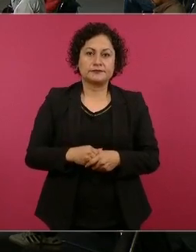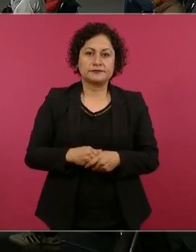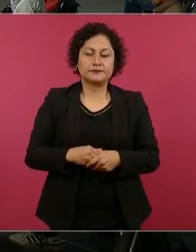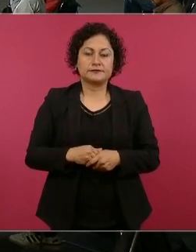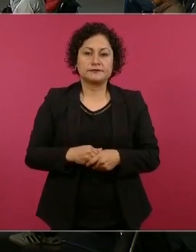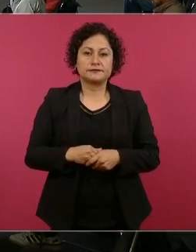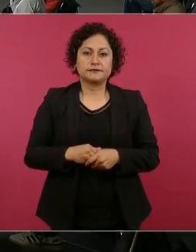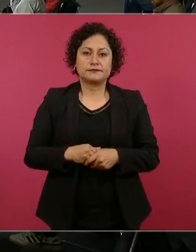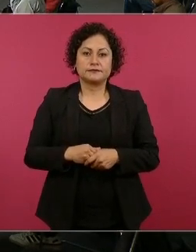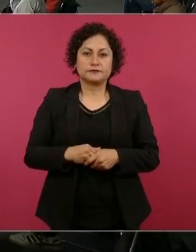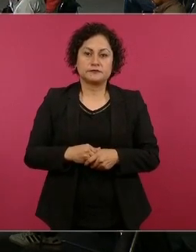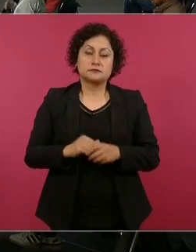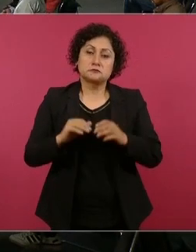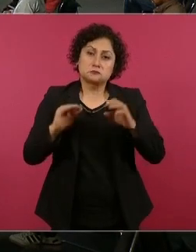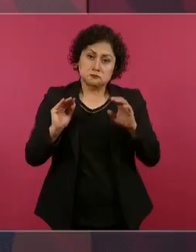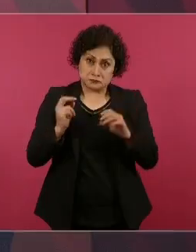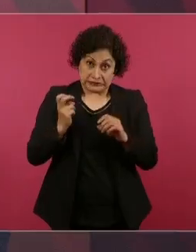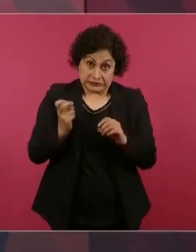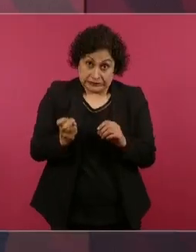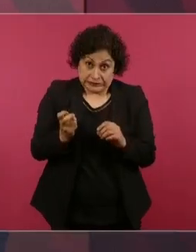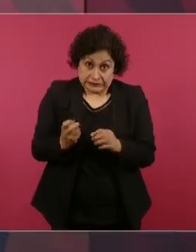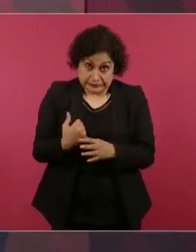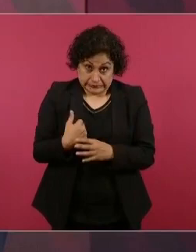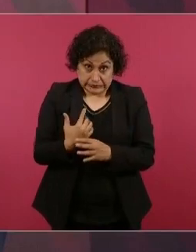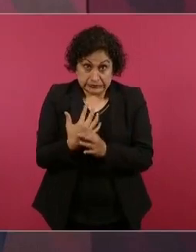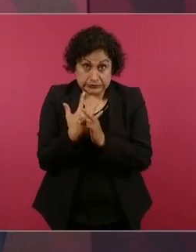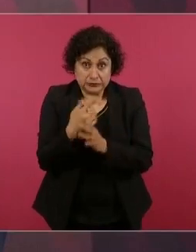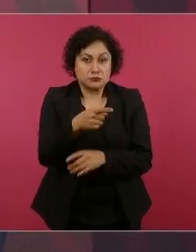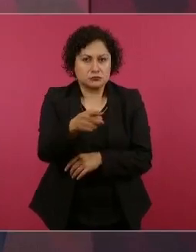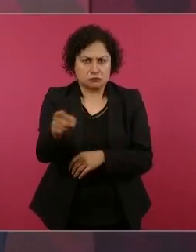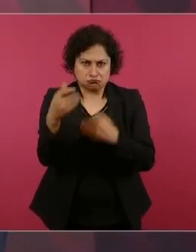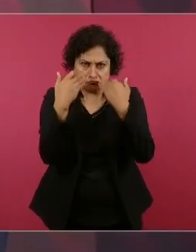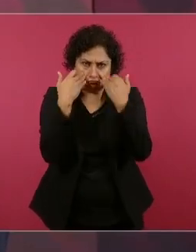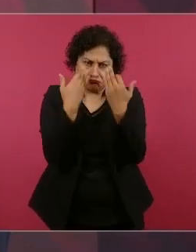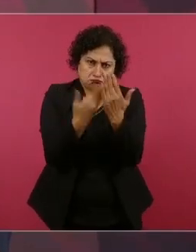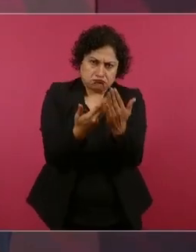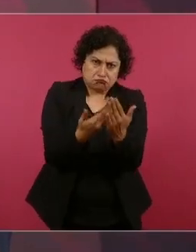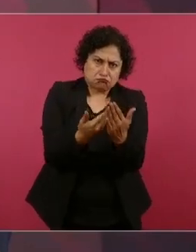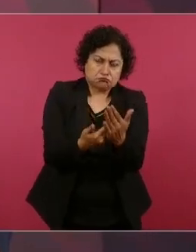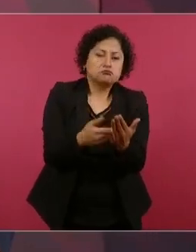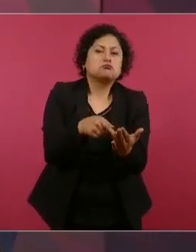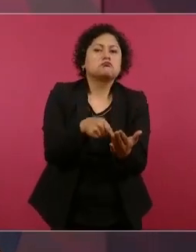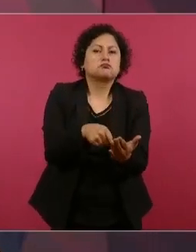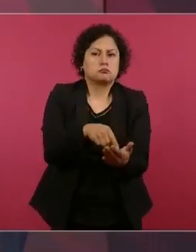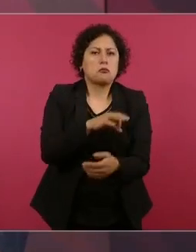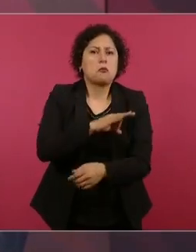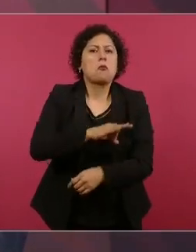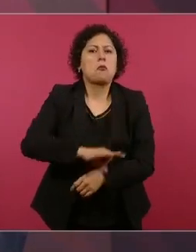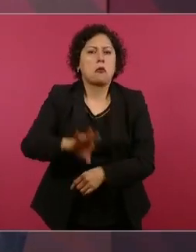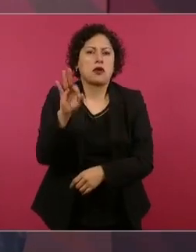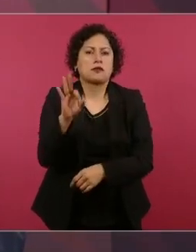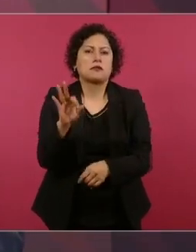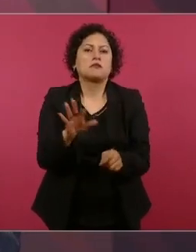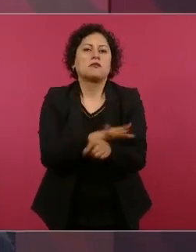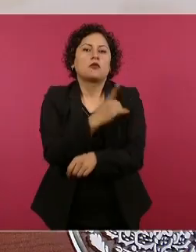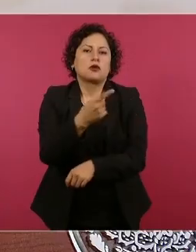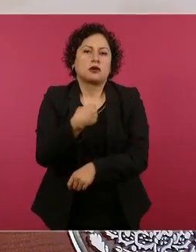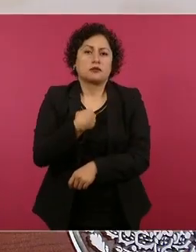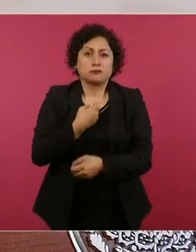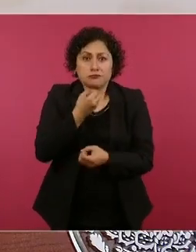esto lo pueden ustedes constatar, porque yo no digo mentiras,